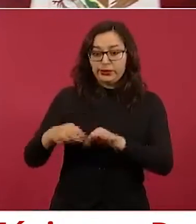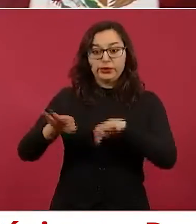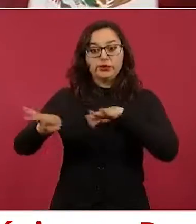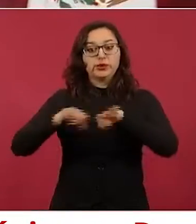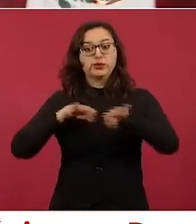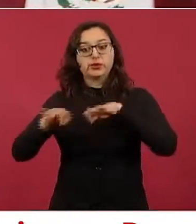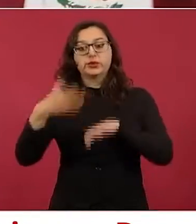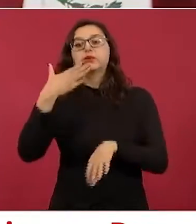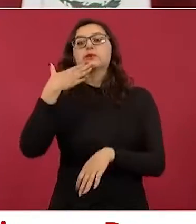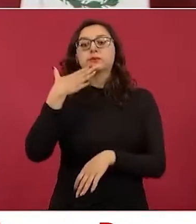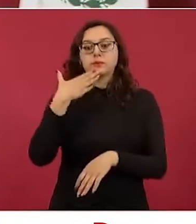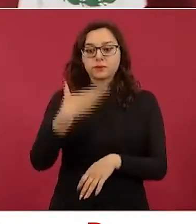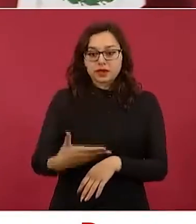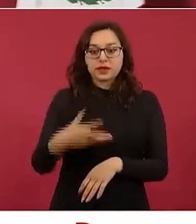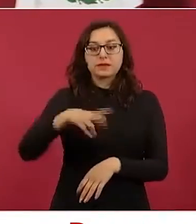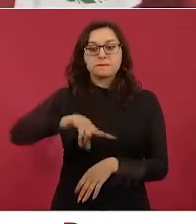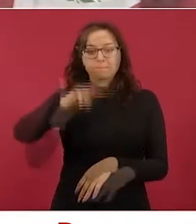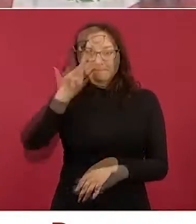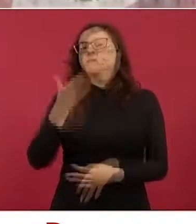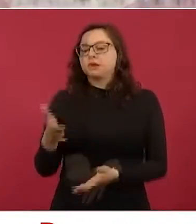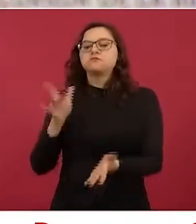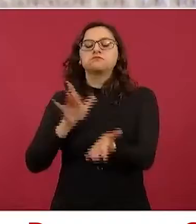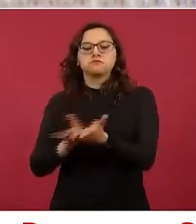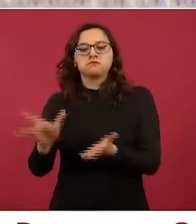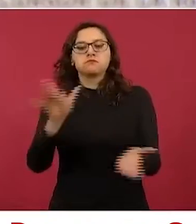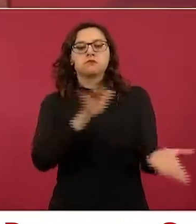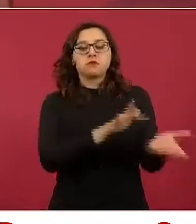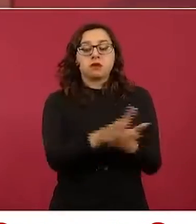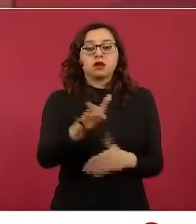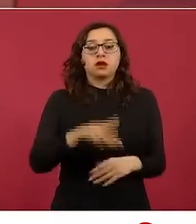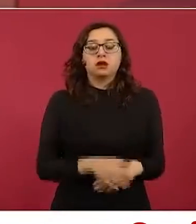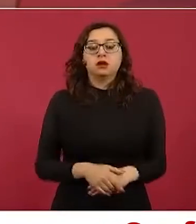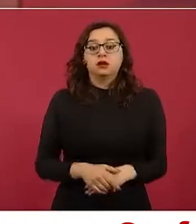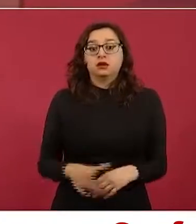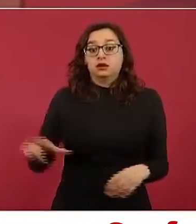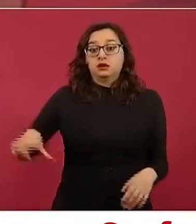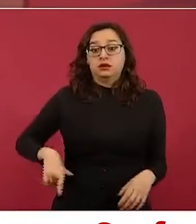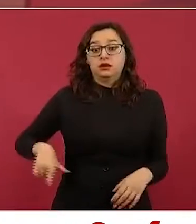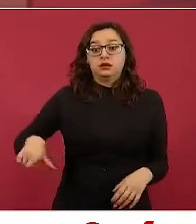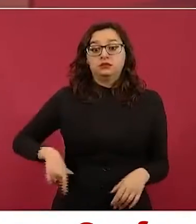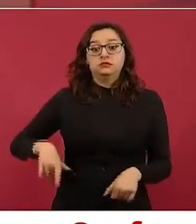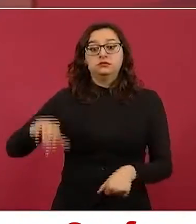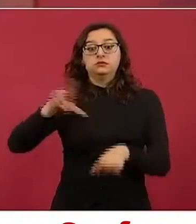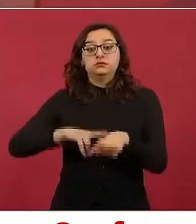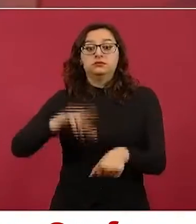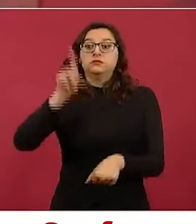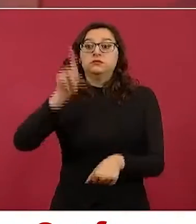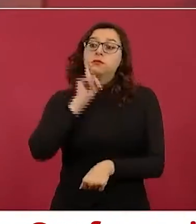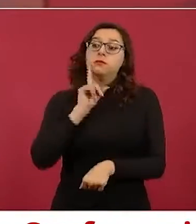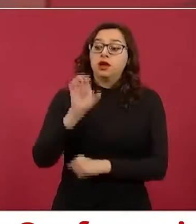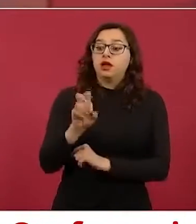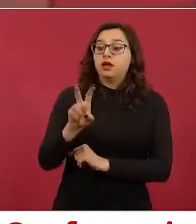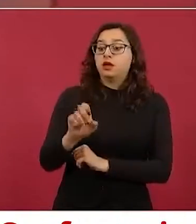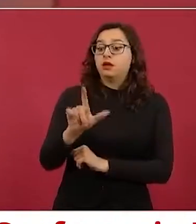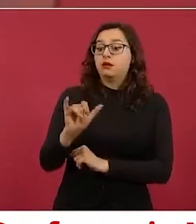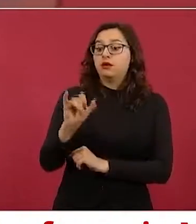eficaz. La gobernadora, Evelyn Sargal, está trabajando,